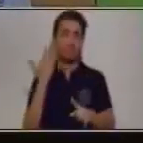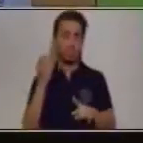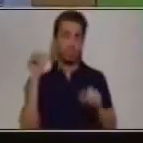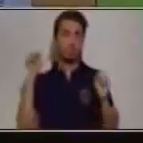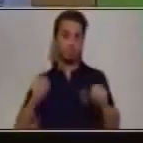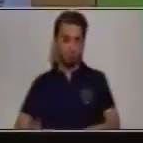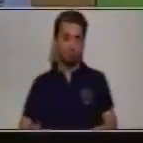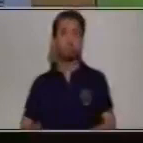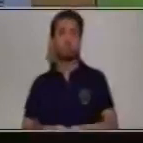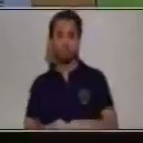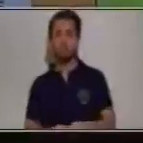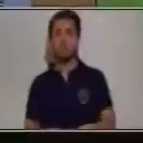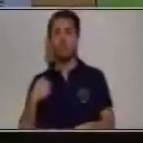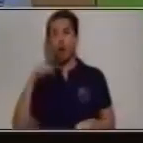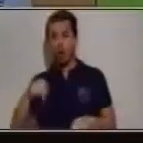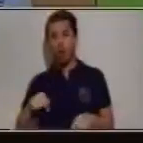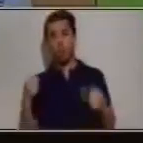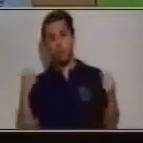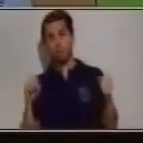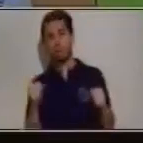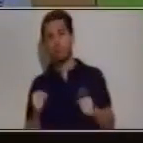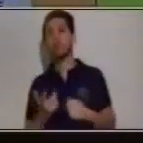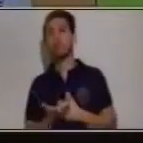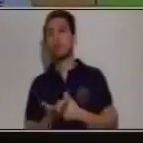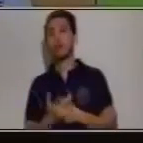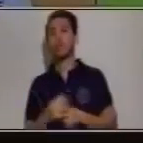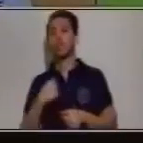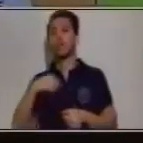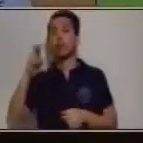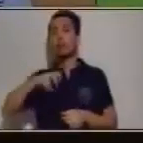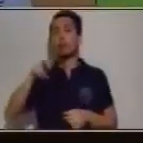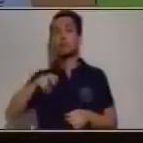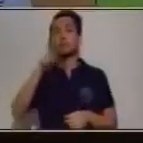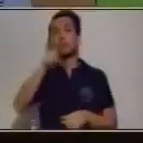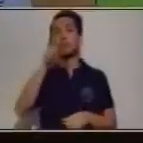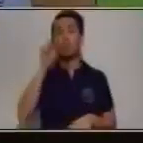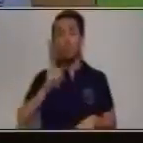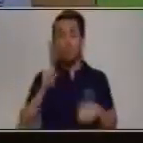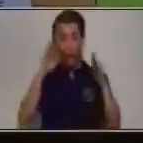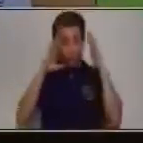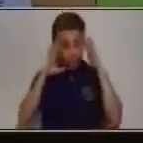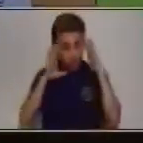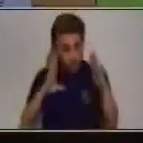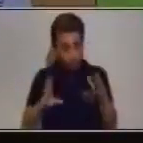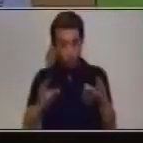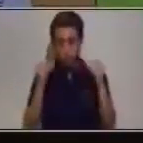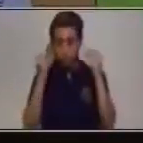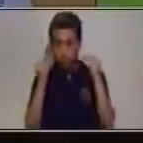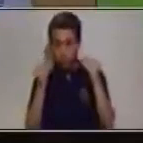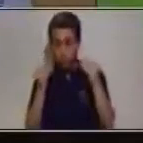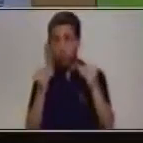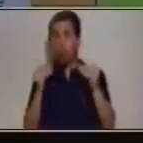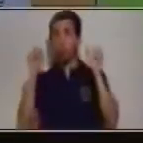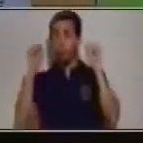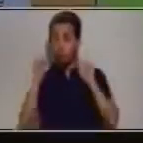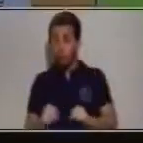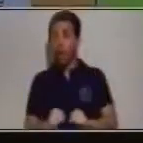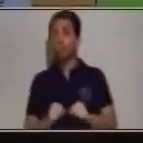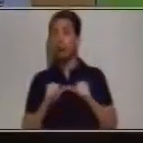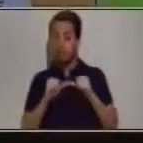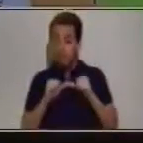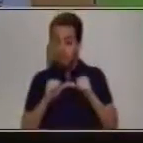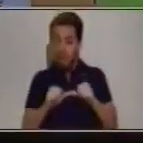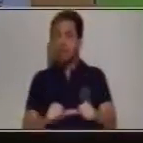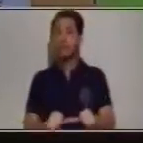parte de eso es lo que vamos a realizar el día de hoy. Por lo tanto, yo necesito que tú pongas mucha atención para poder seguir